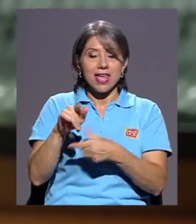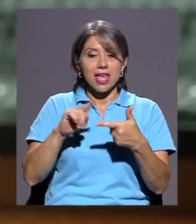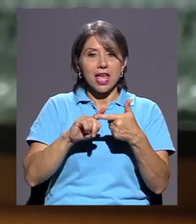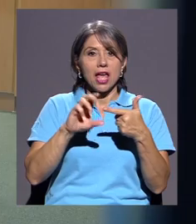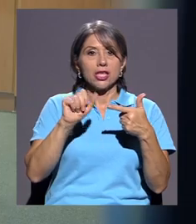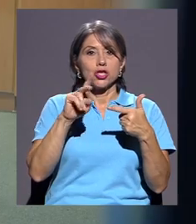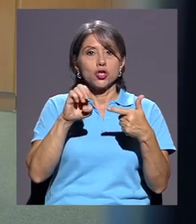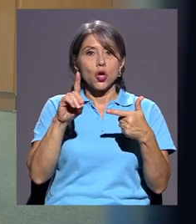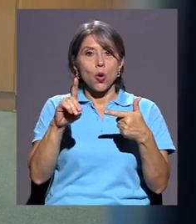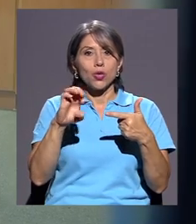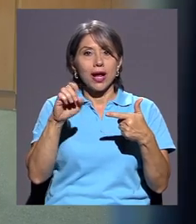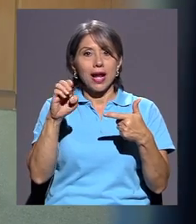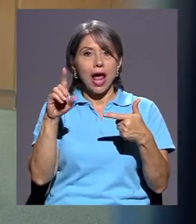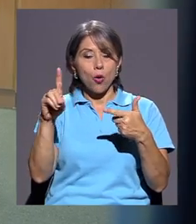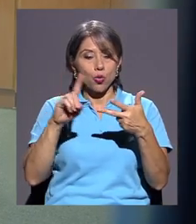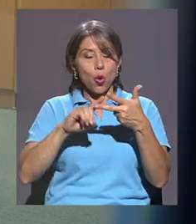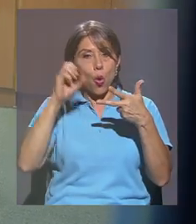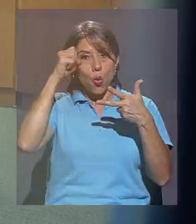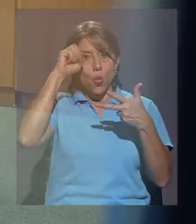Google Podcast.